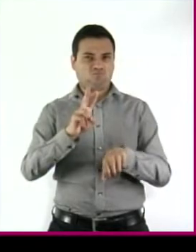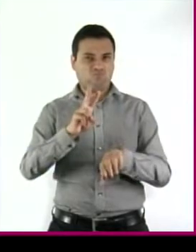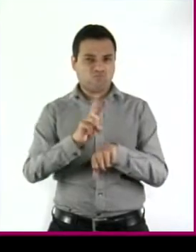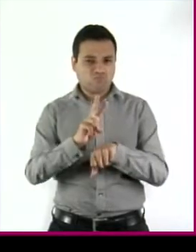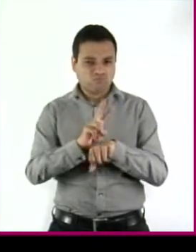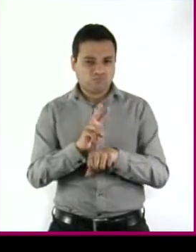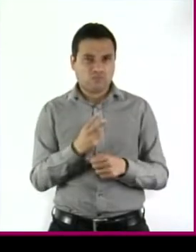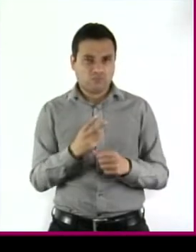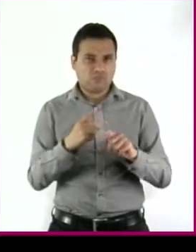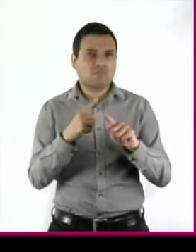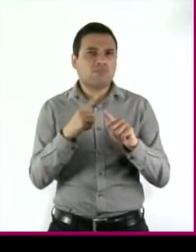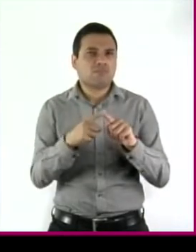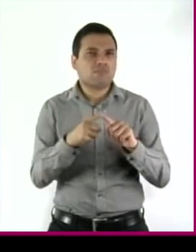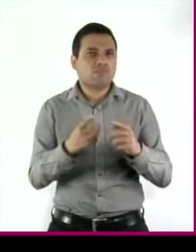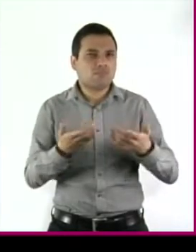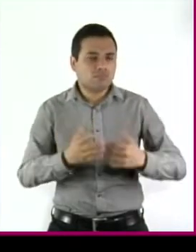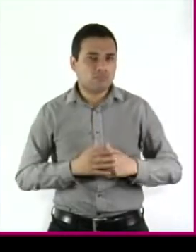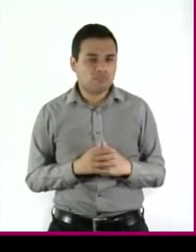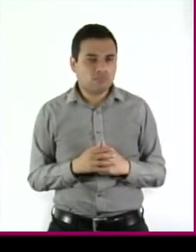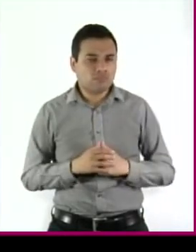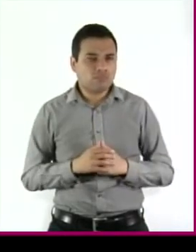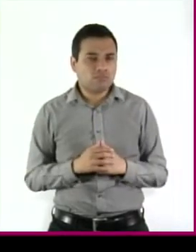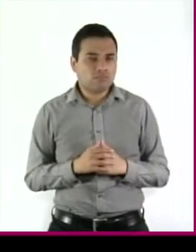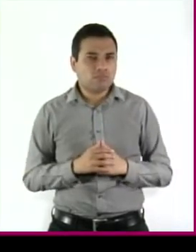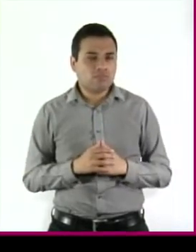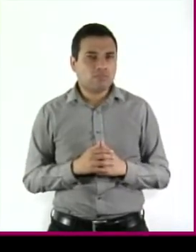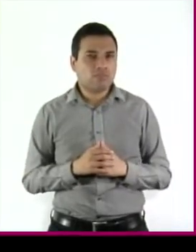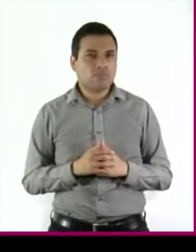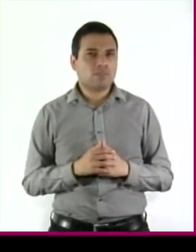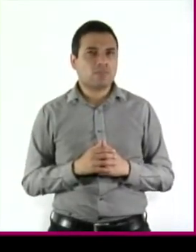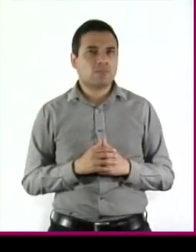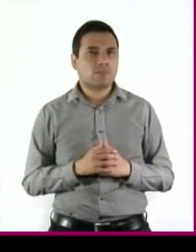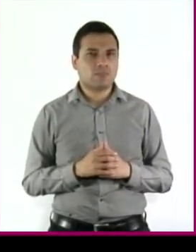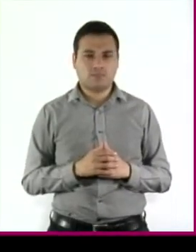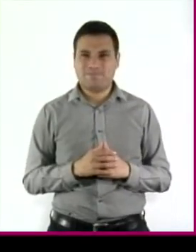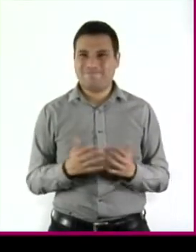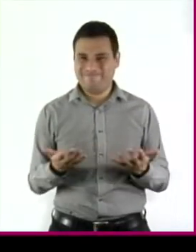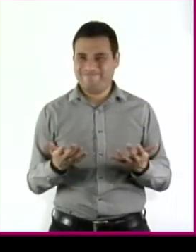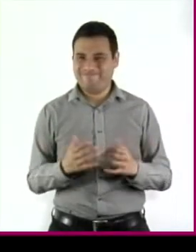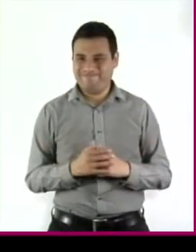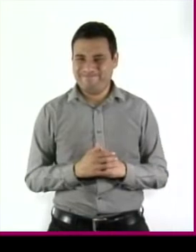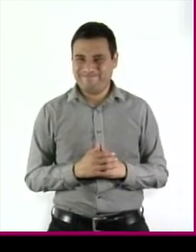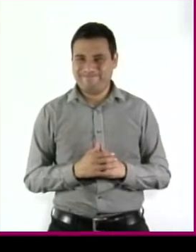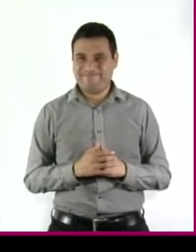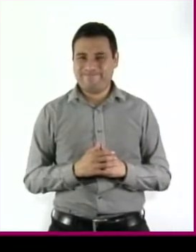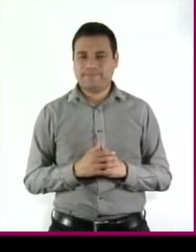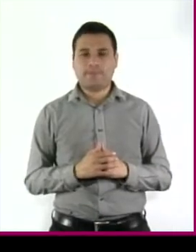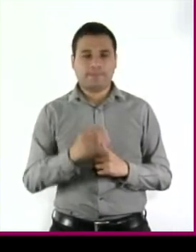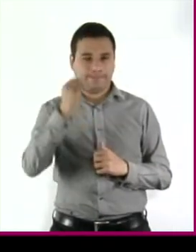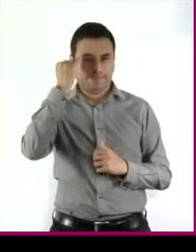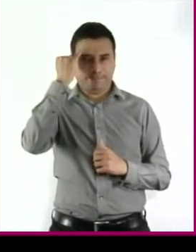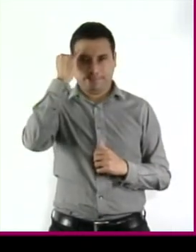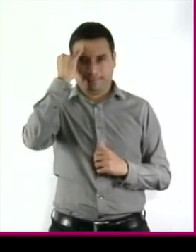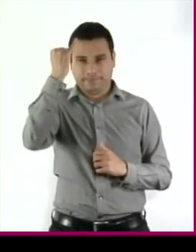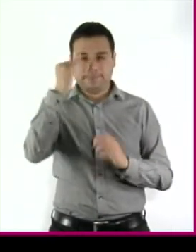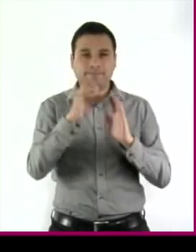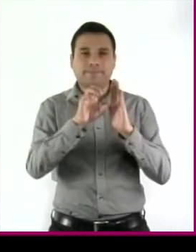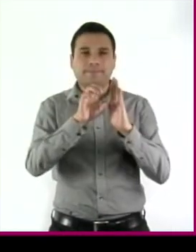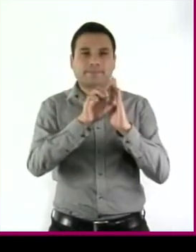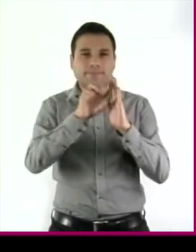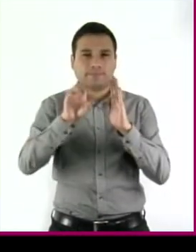Y con esta pregunta se nos abre el camino a este razonamiento. Supongamos que Juvenal